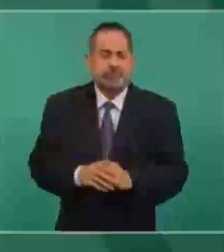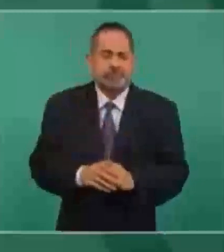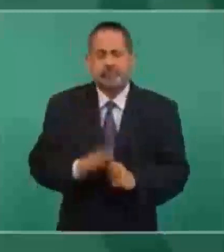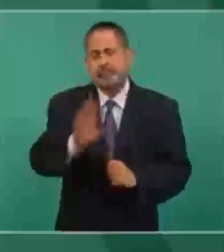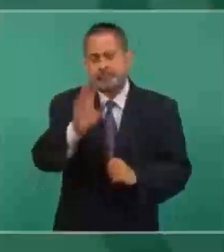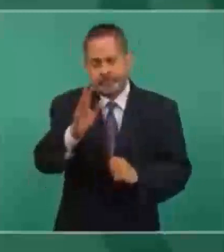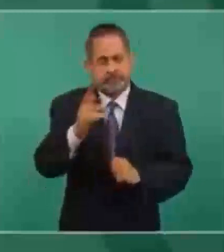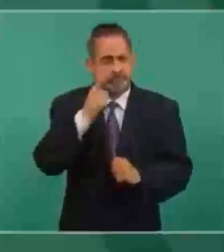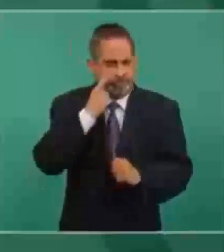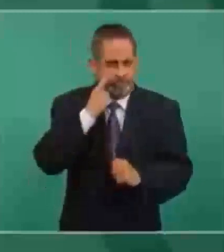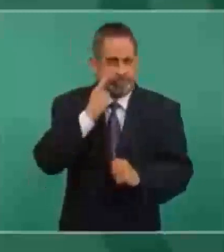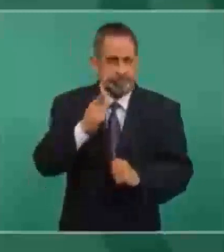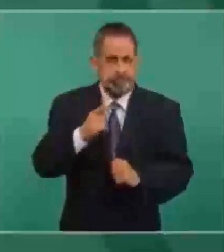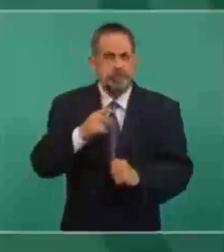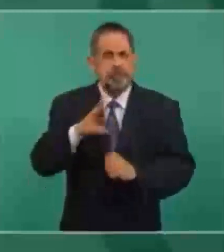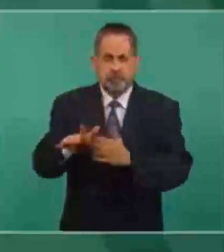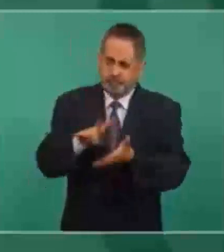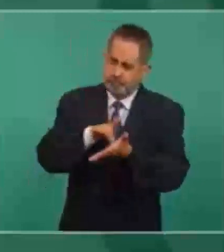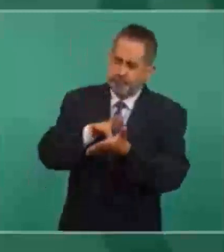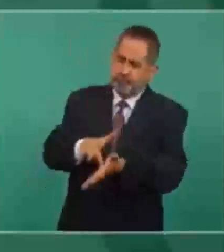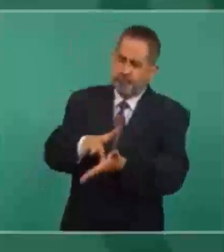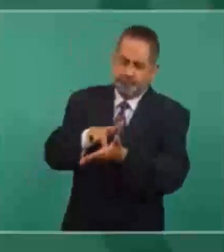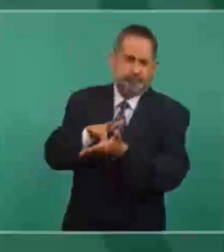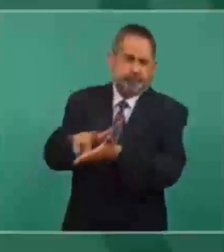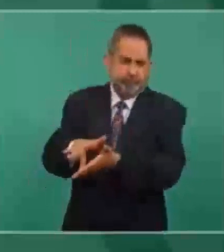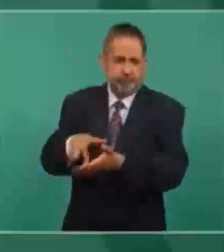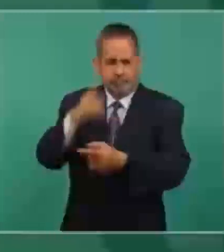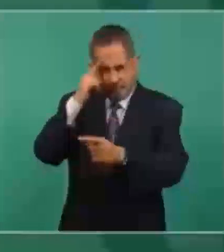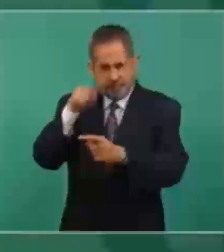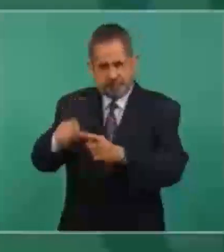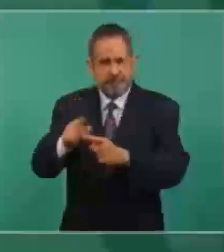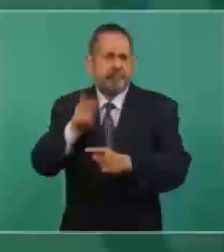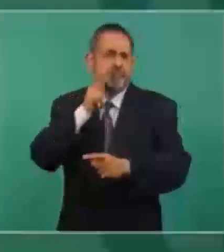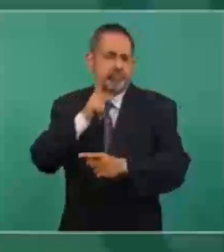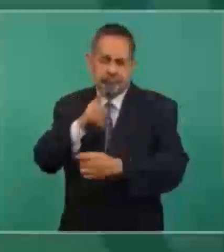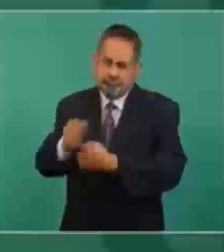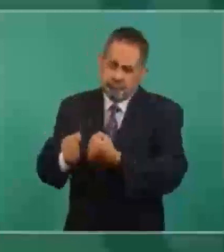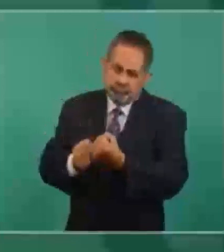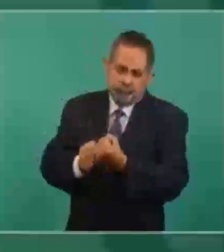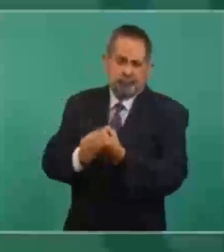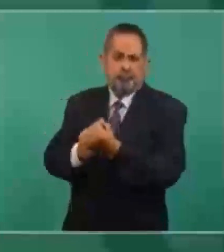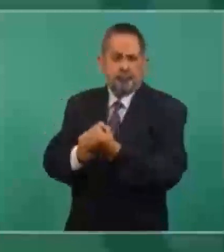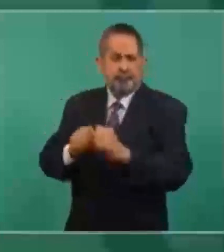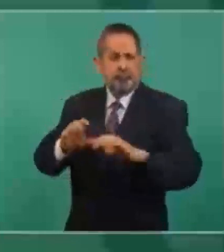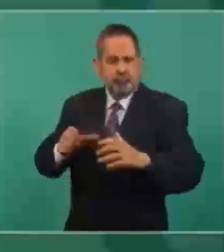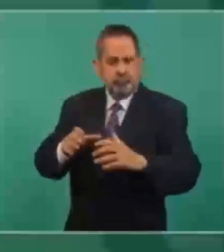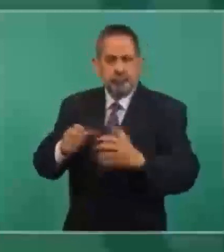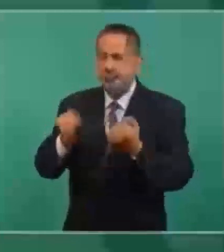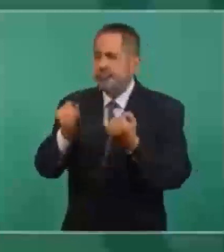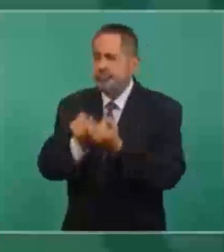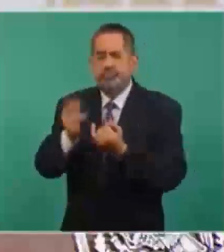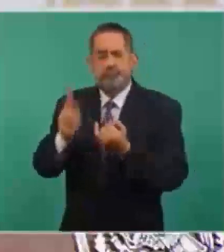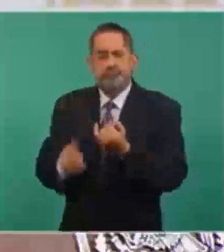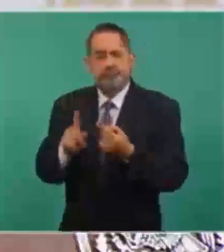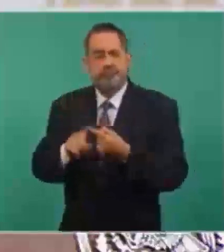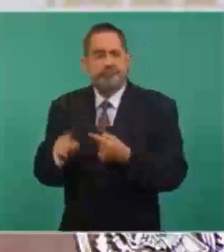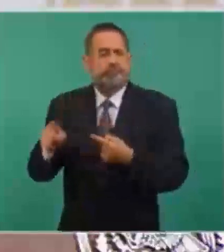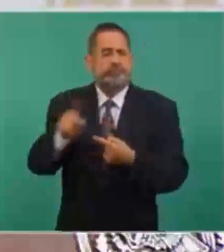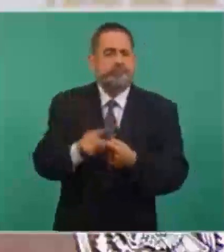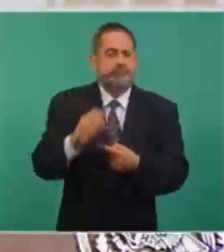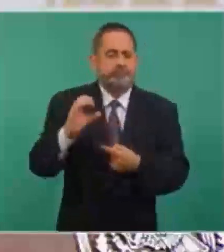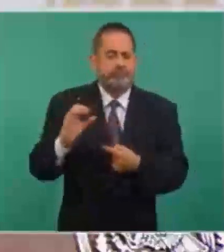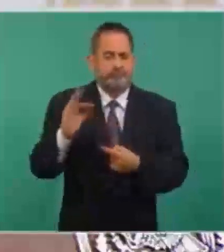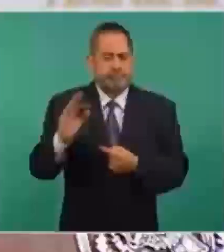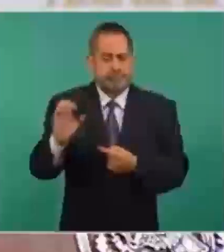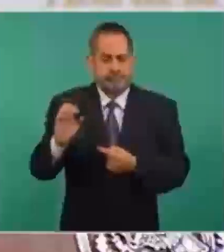apoyando a Pemex, apuntalando a Pemex, como estamos apoyando a la Comisión